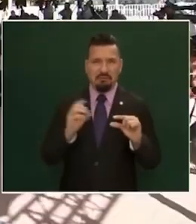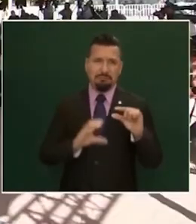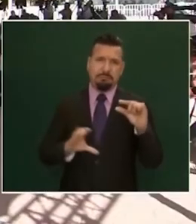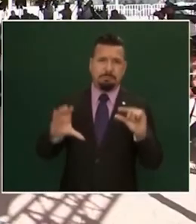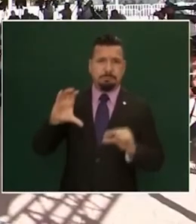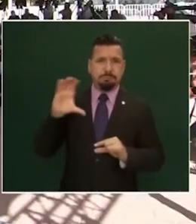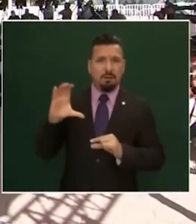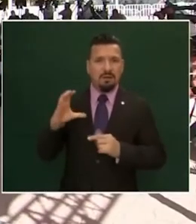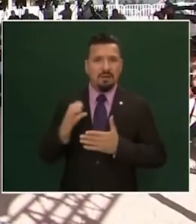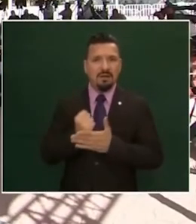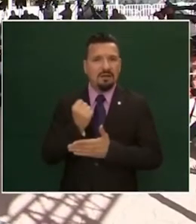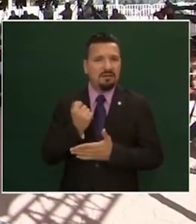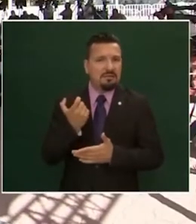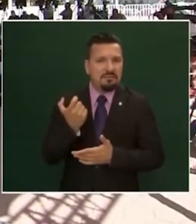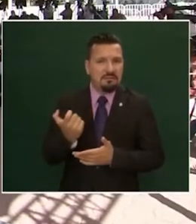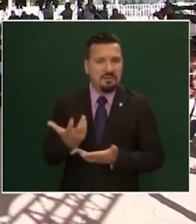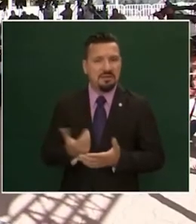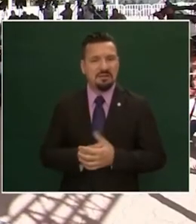gana